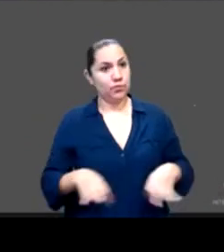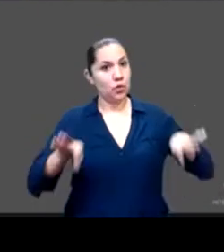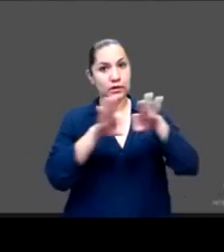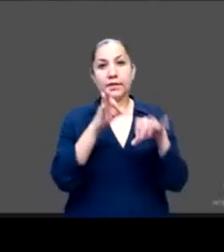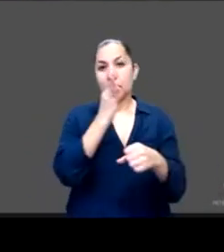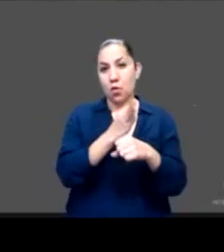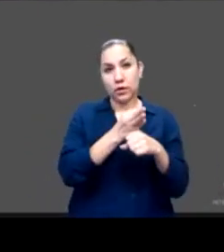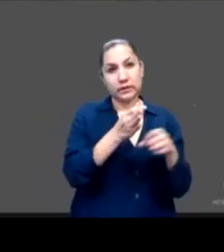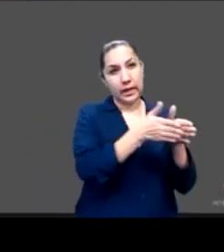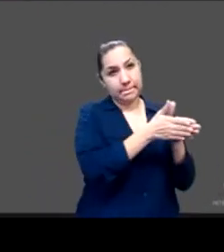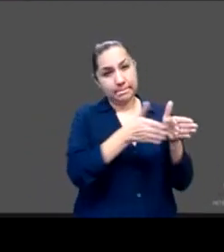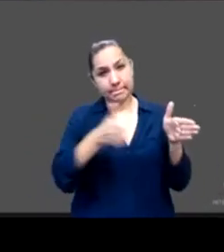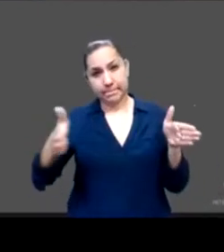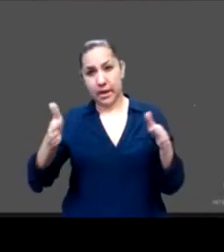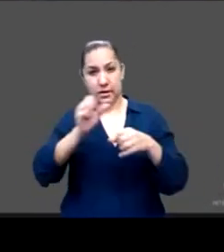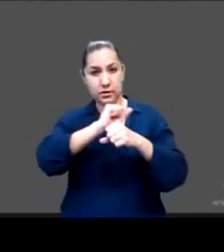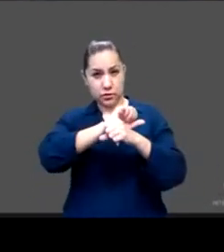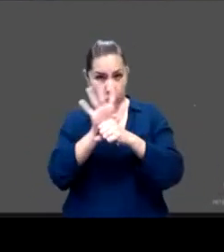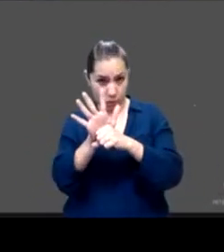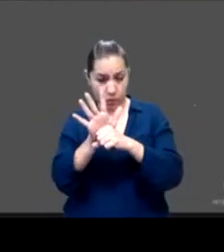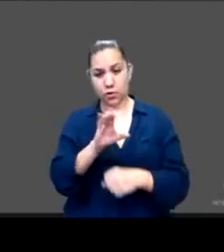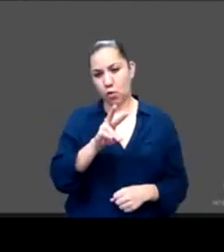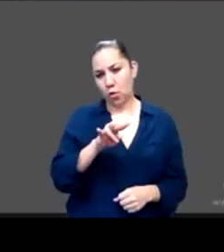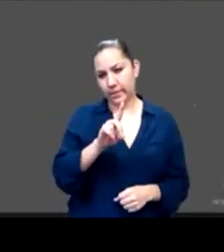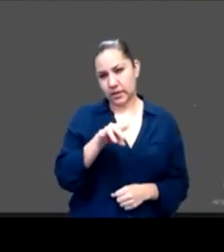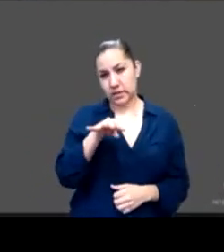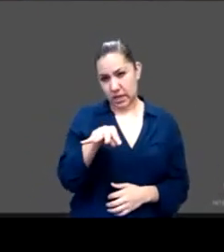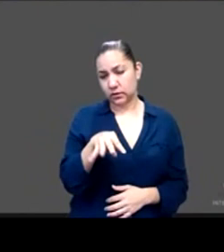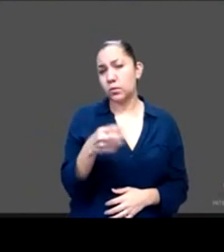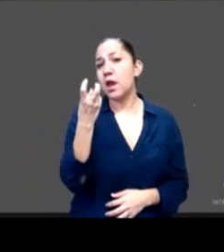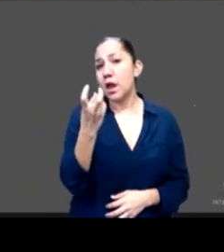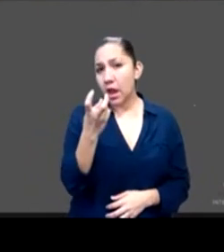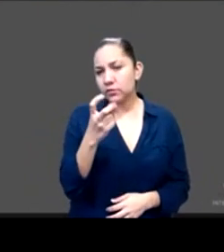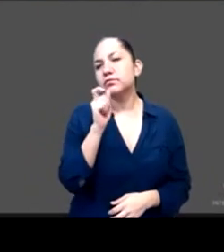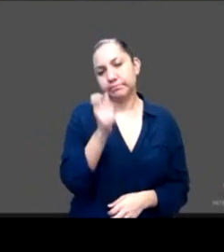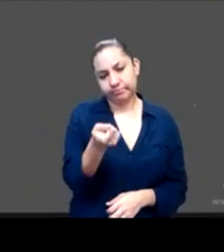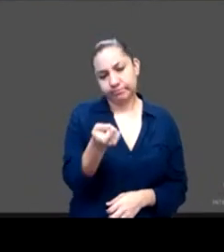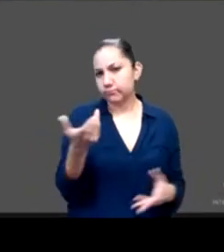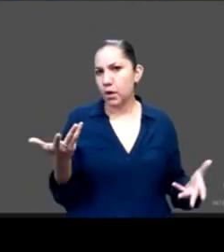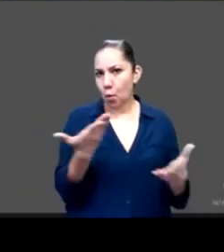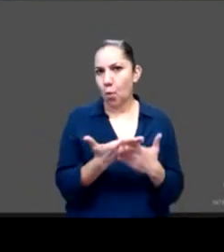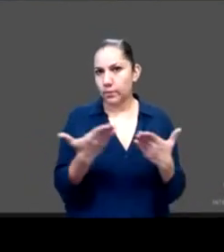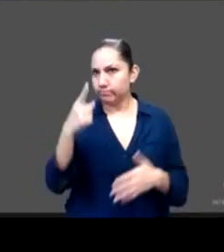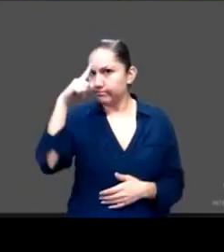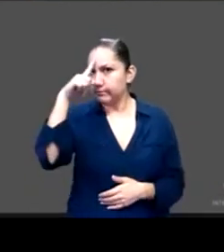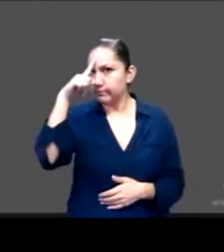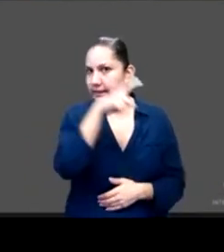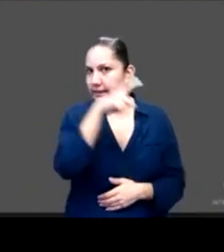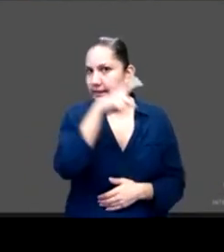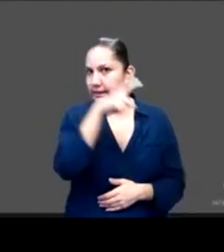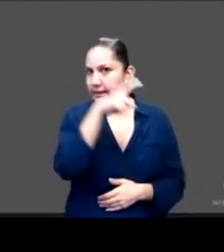COVID-19 representa pues una barrera adicional al acceso a los servicios de salud sexual y reproductiva